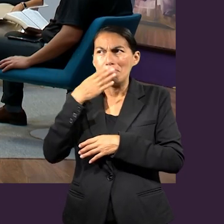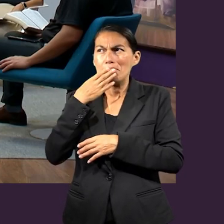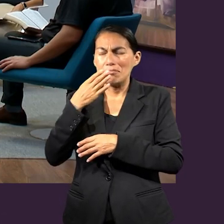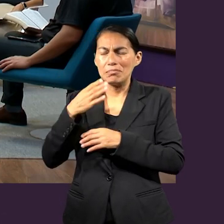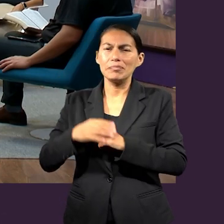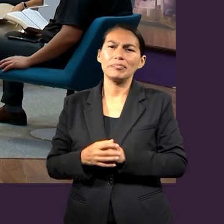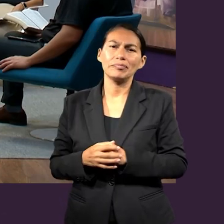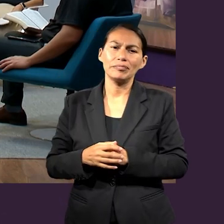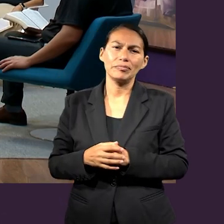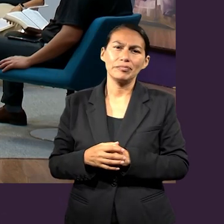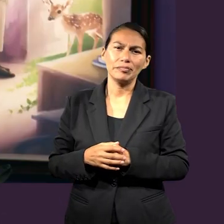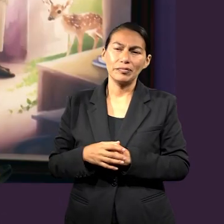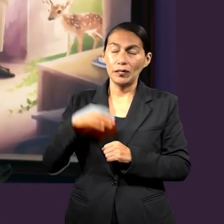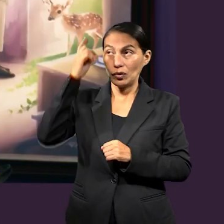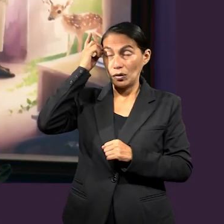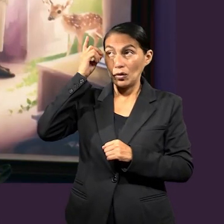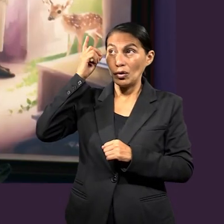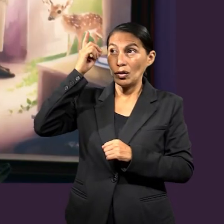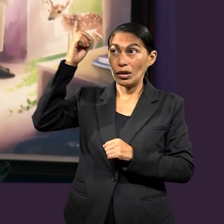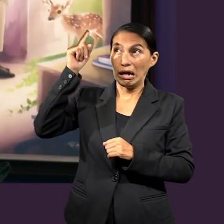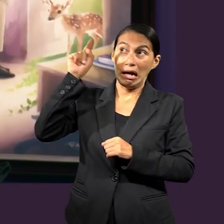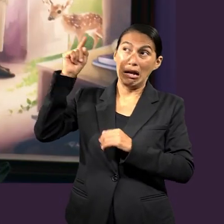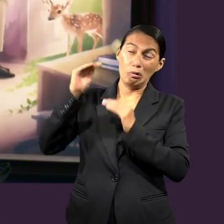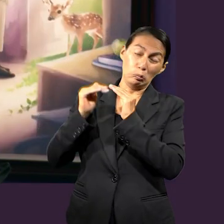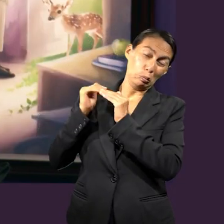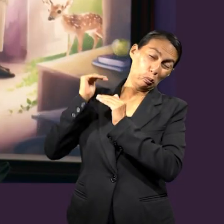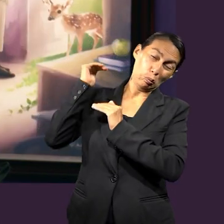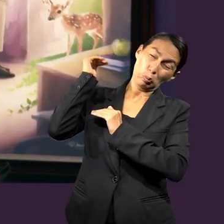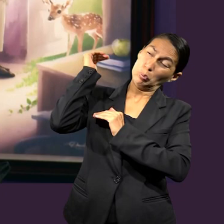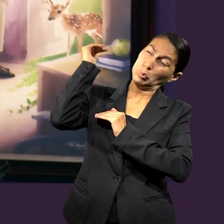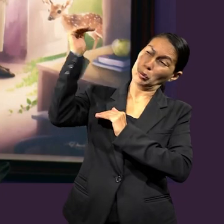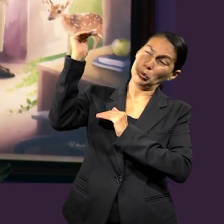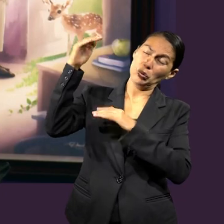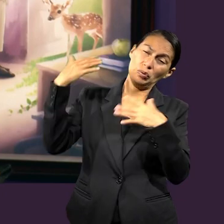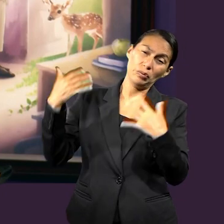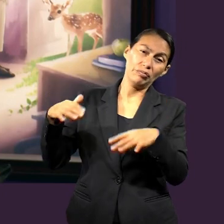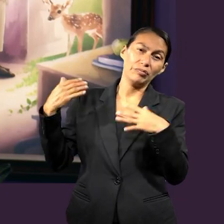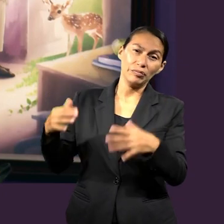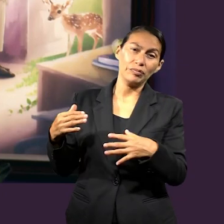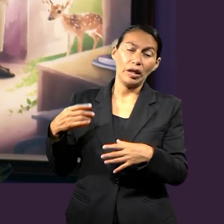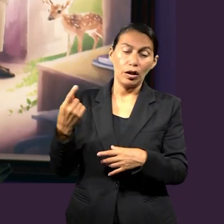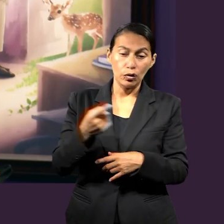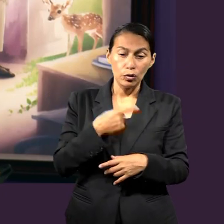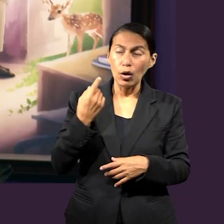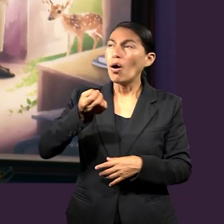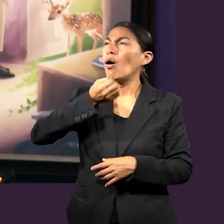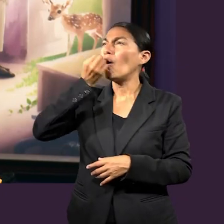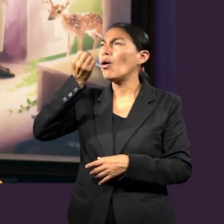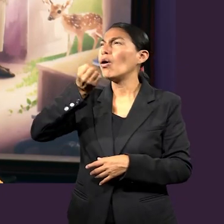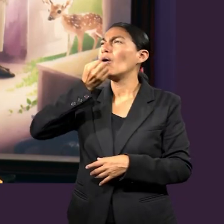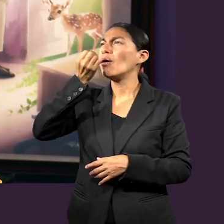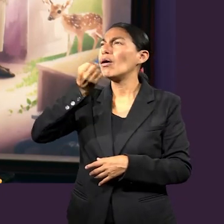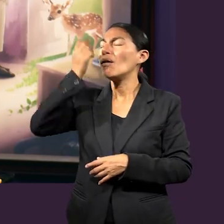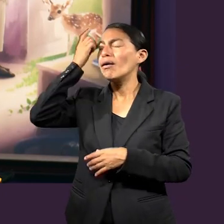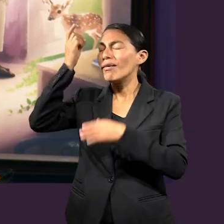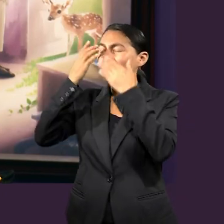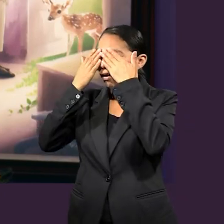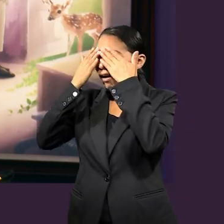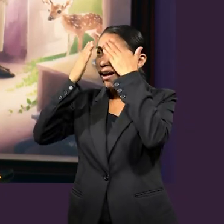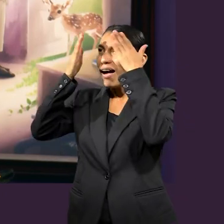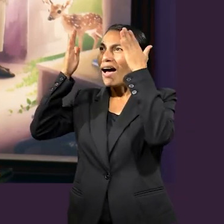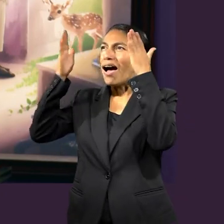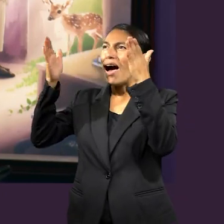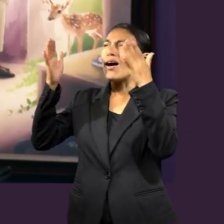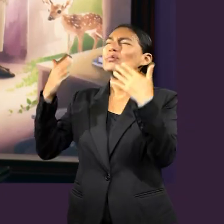siempre tomemos ese tiempo porque Dios es gigante y de hecho por medio de la oración podemos entender algunas